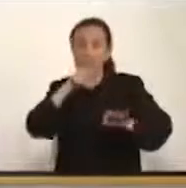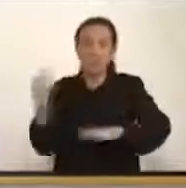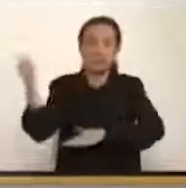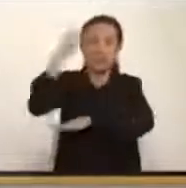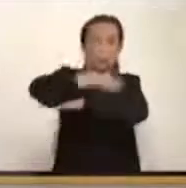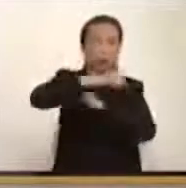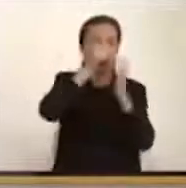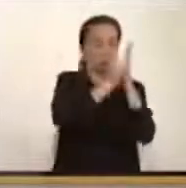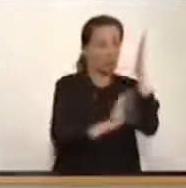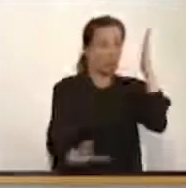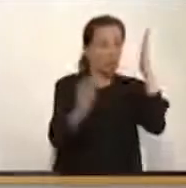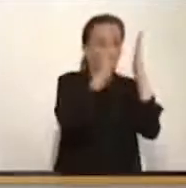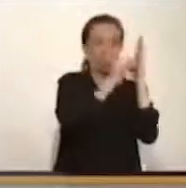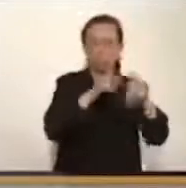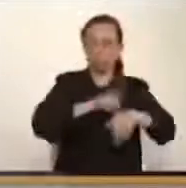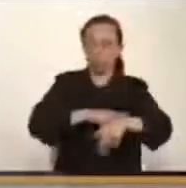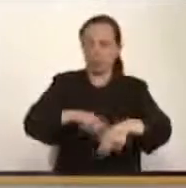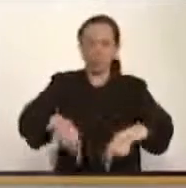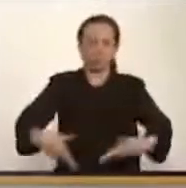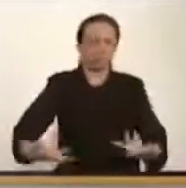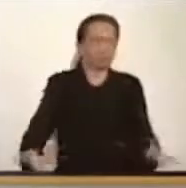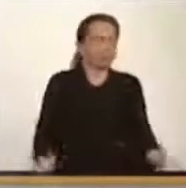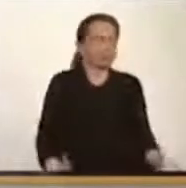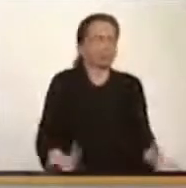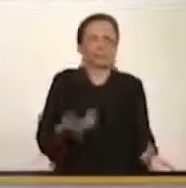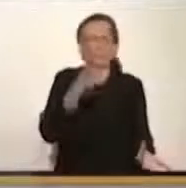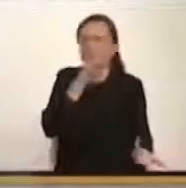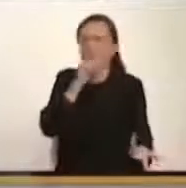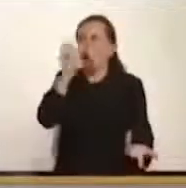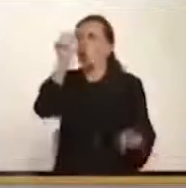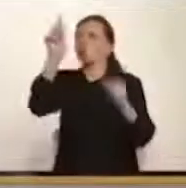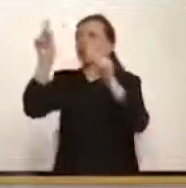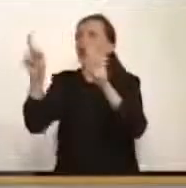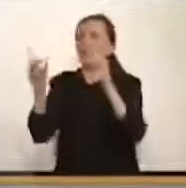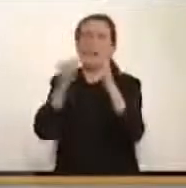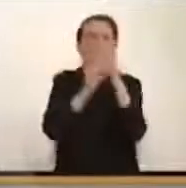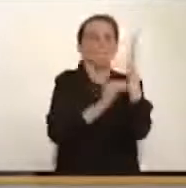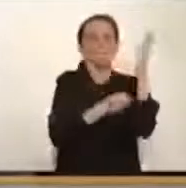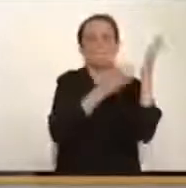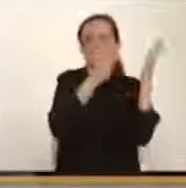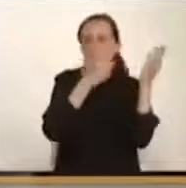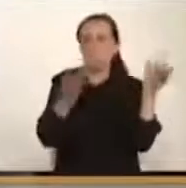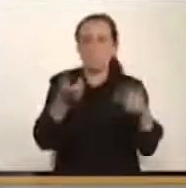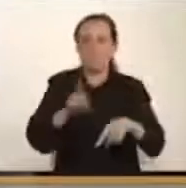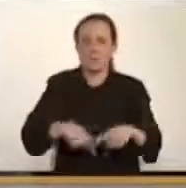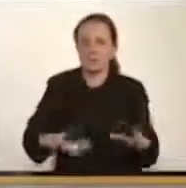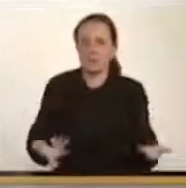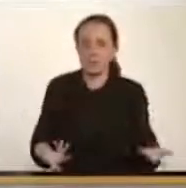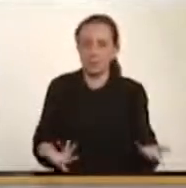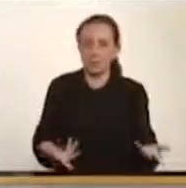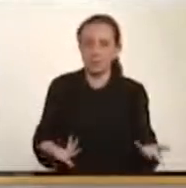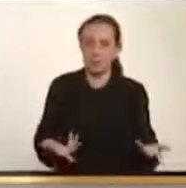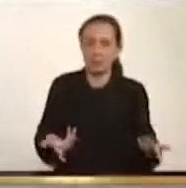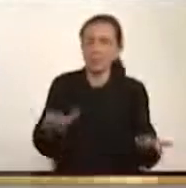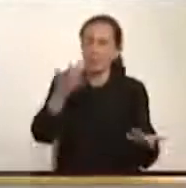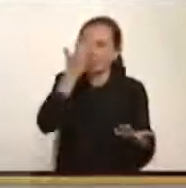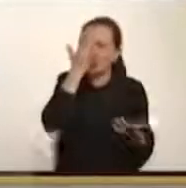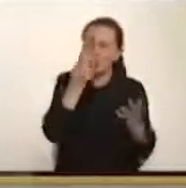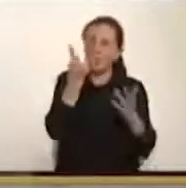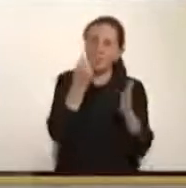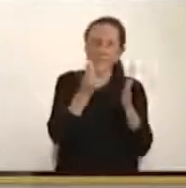día, aquí no habría tiempo para nada distinto. Porque falta por reglamentar en el nivel legal